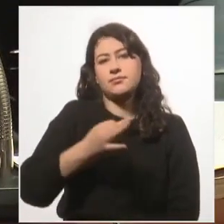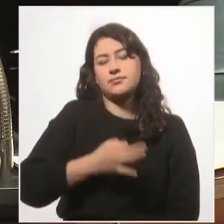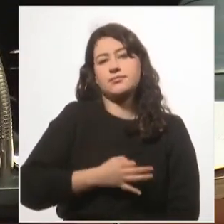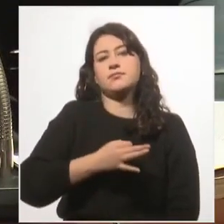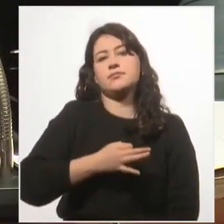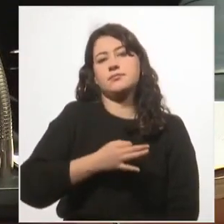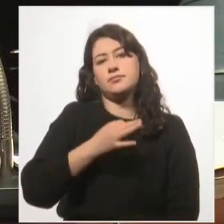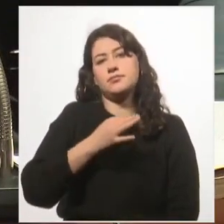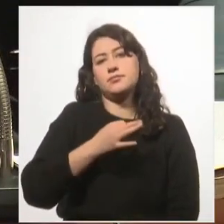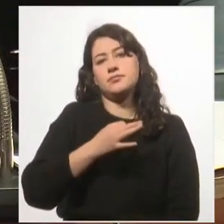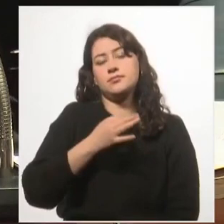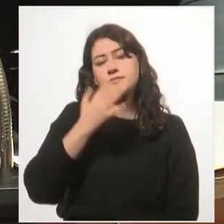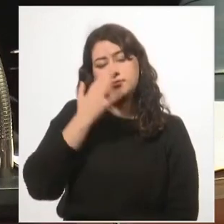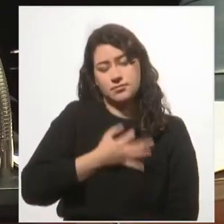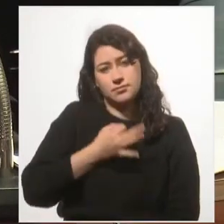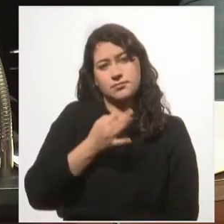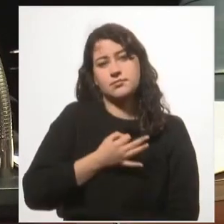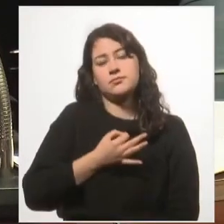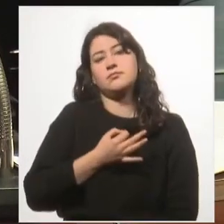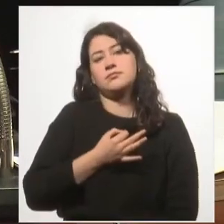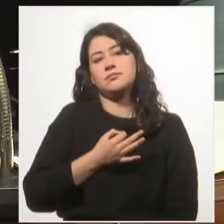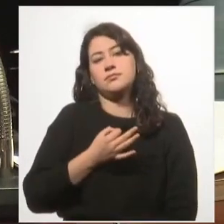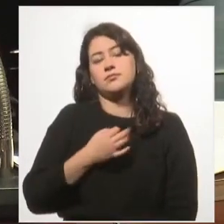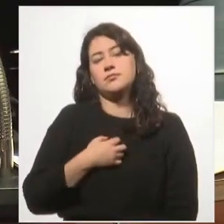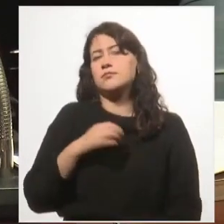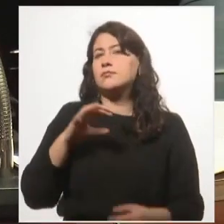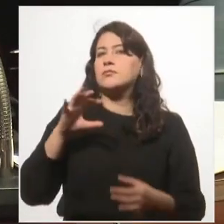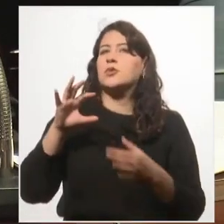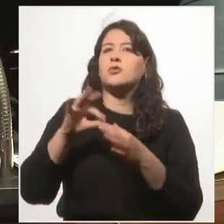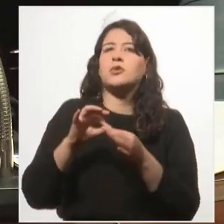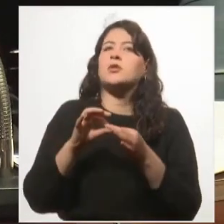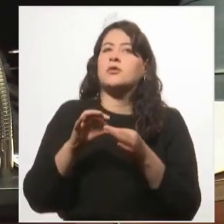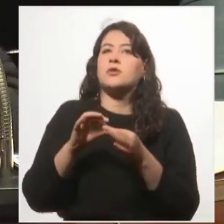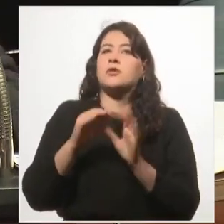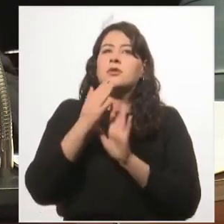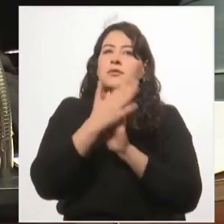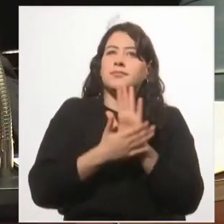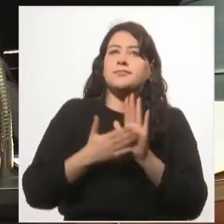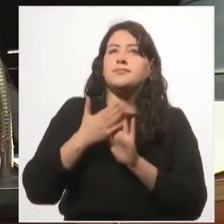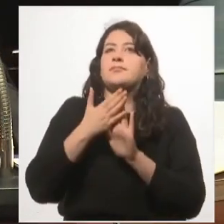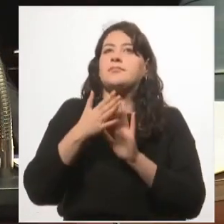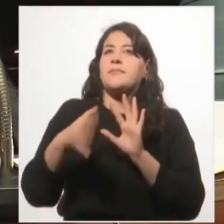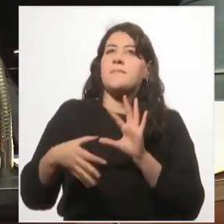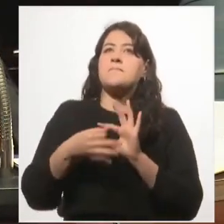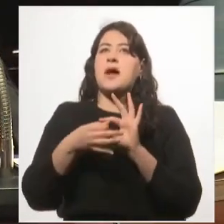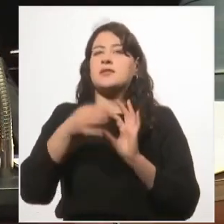Realmente, con espíritu nacional y cristiano,